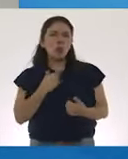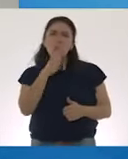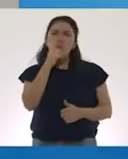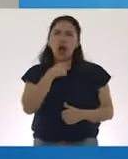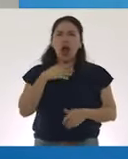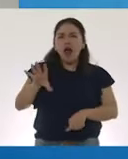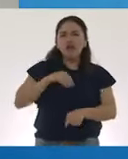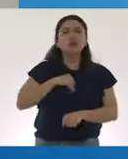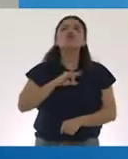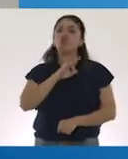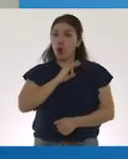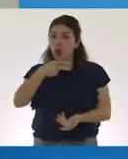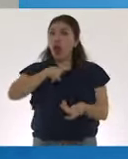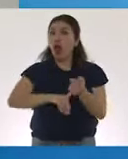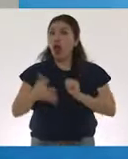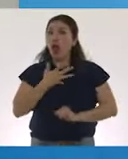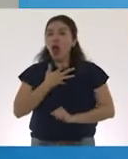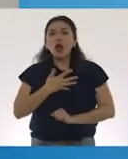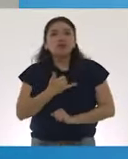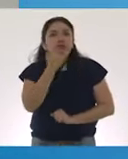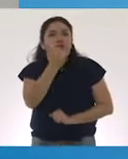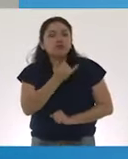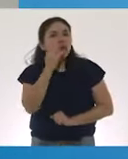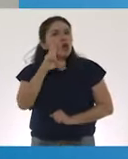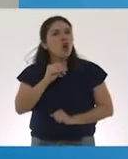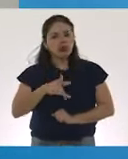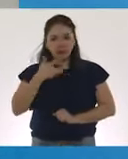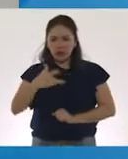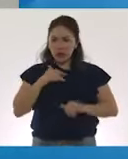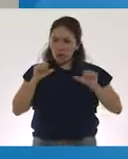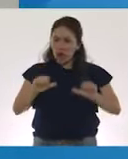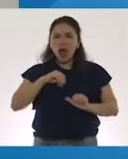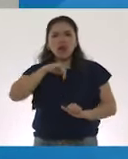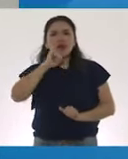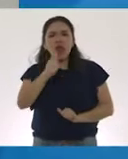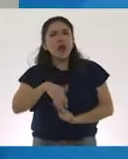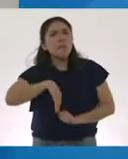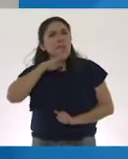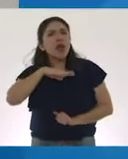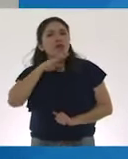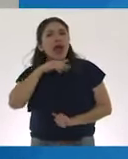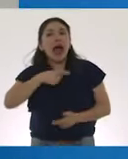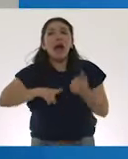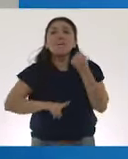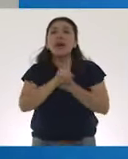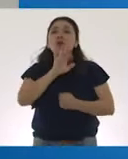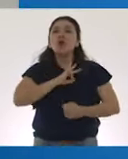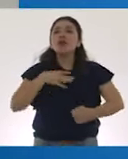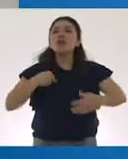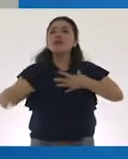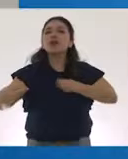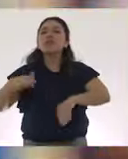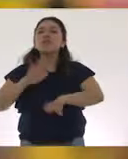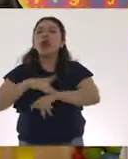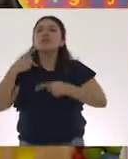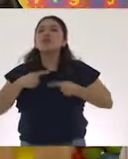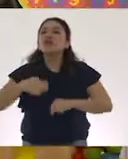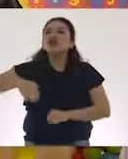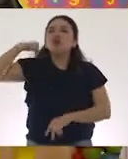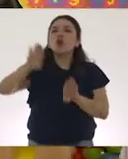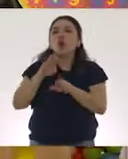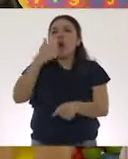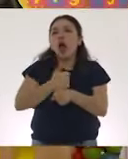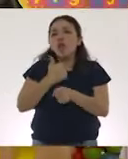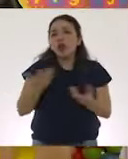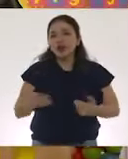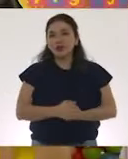ser portadores del virus sin presentar los síntomas de la enfermedad y sin querer contagiar a personas mayores como nuestros abuelos. Vamos